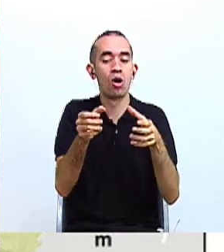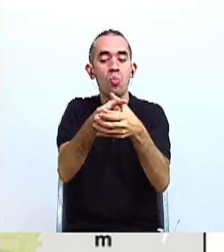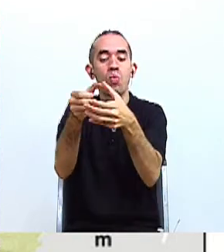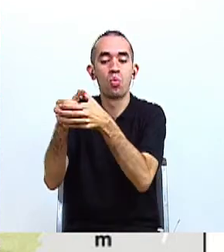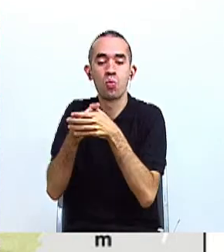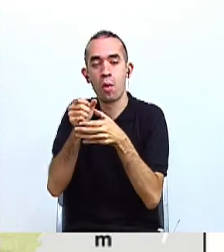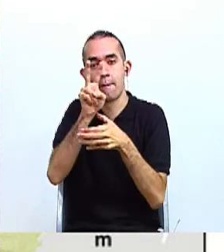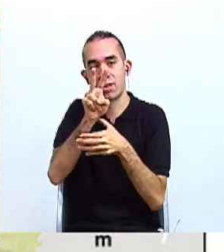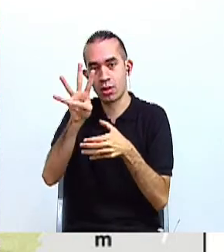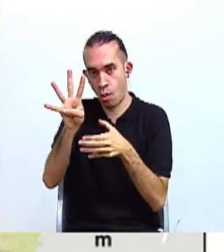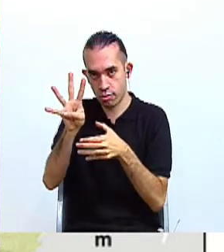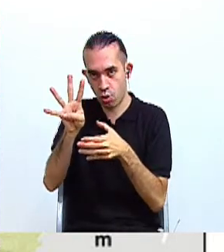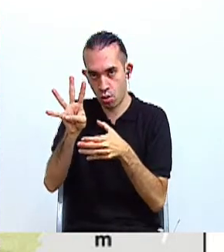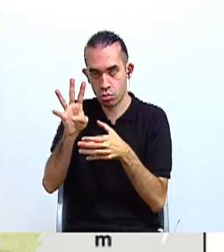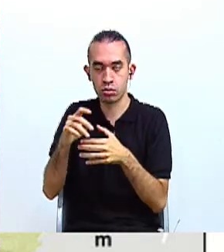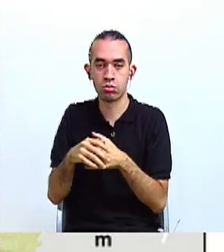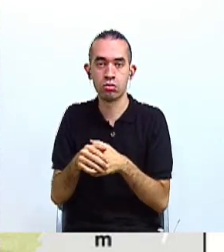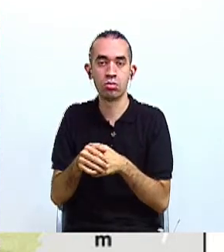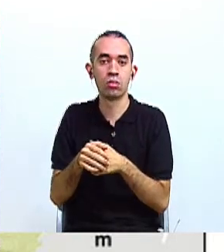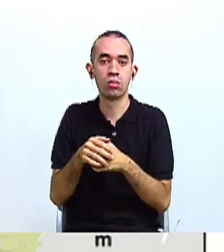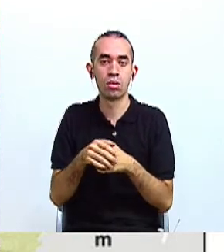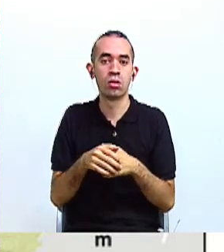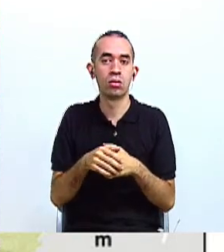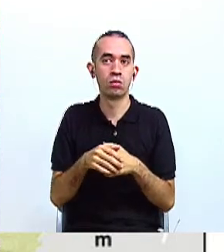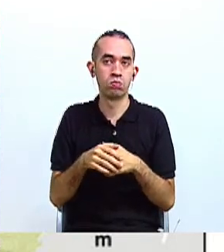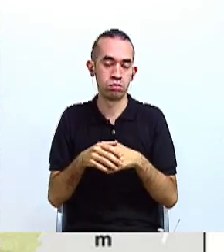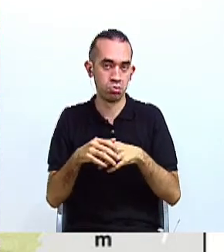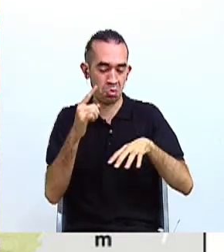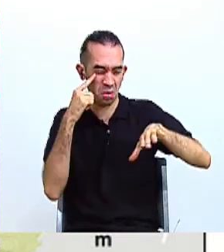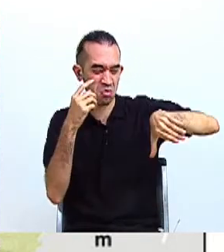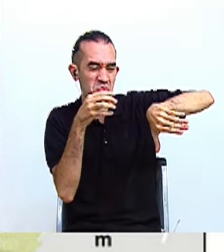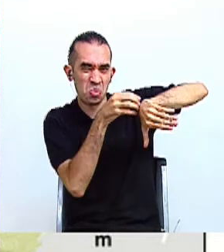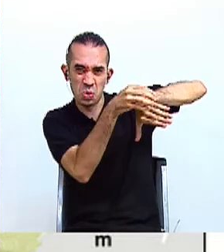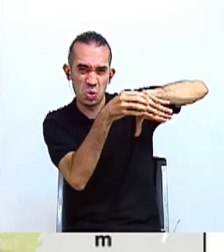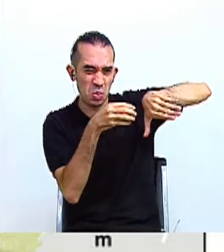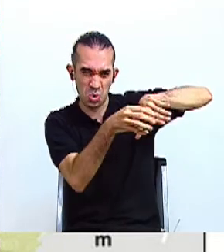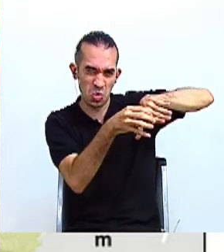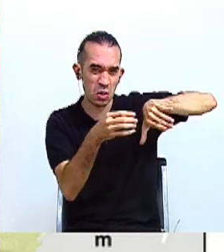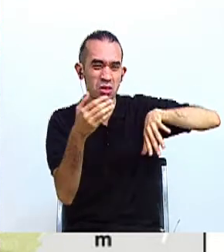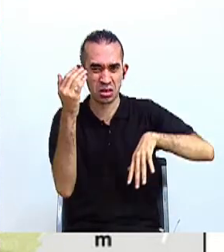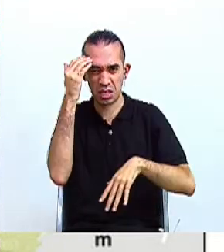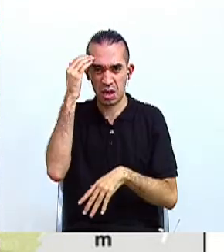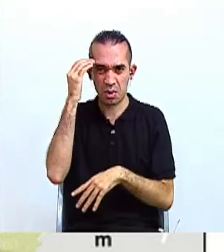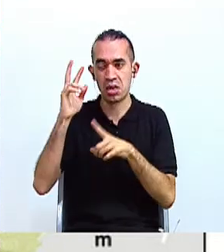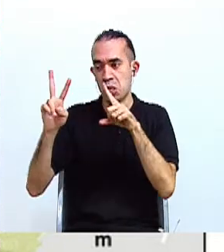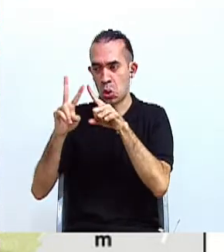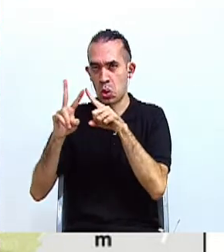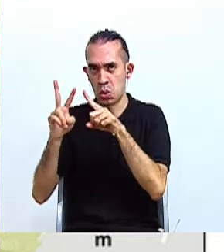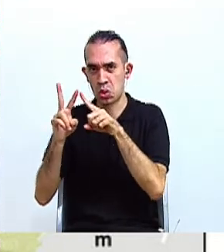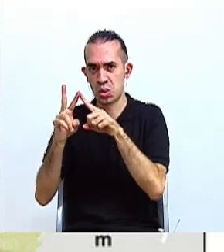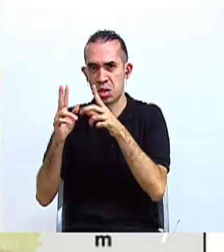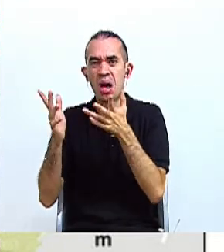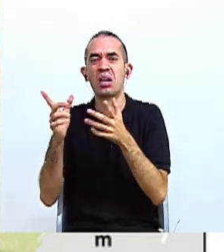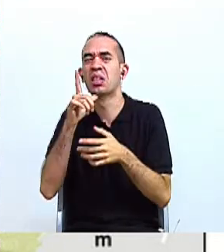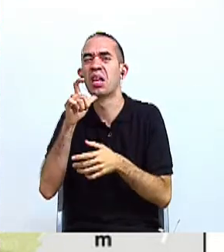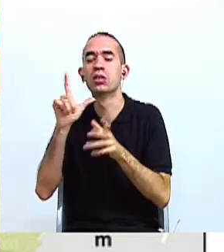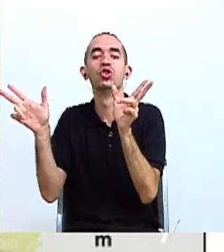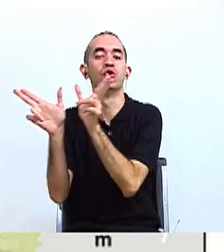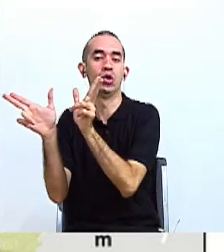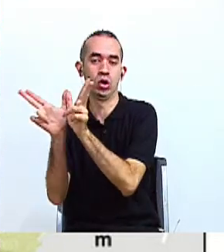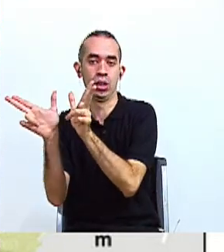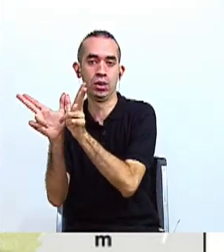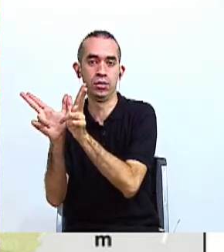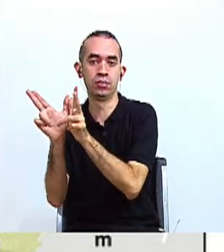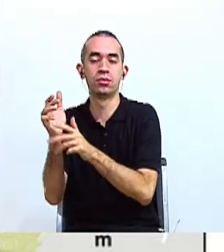indígenas, distribuidas por todo el país. Vemos, por ejemplo, allá por la península de Nicoya, el área de los Chorotegas,